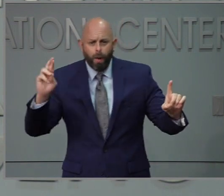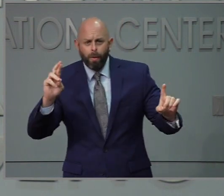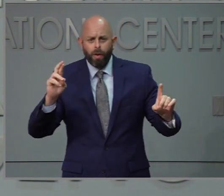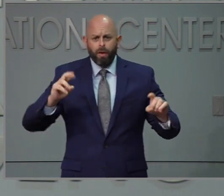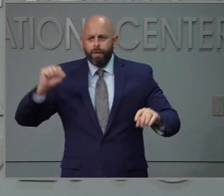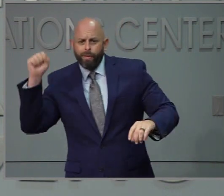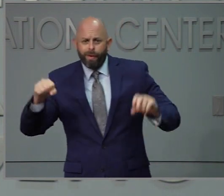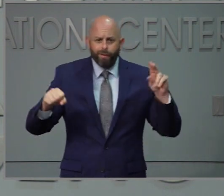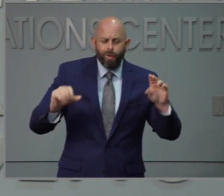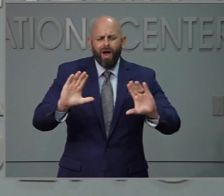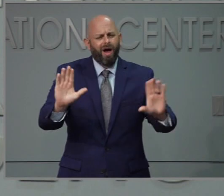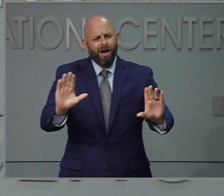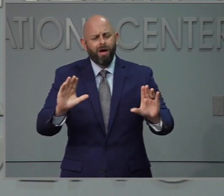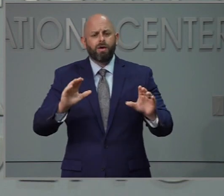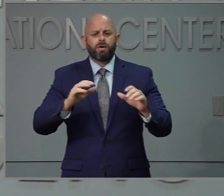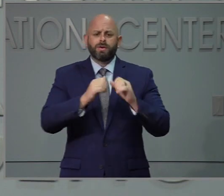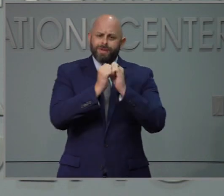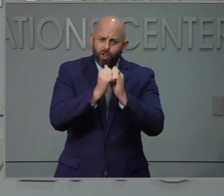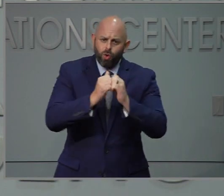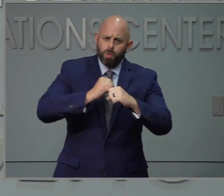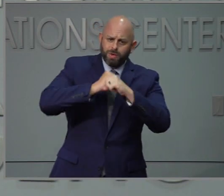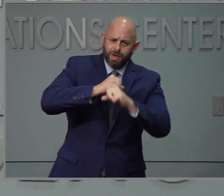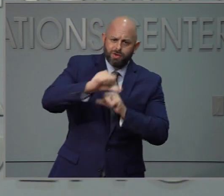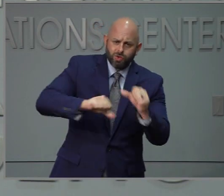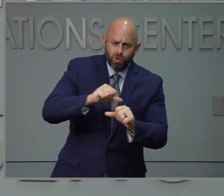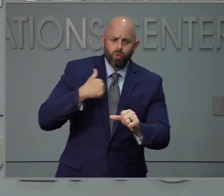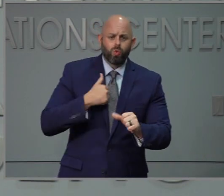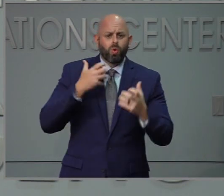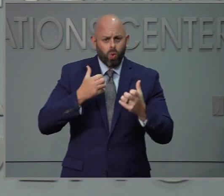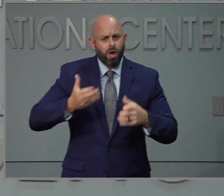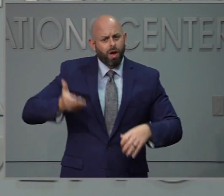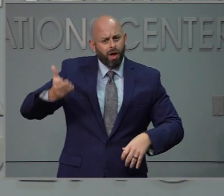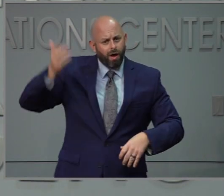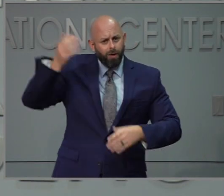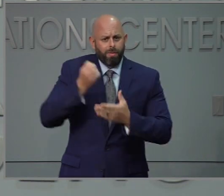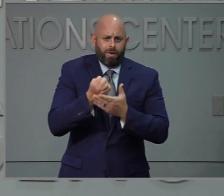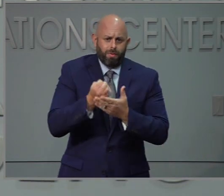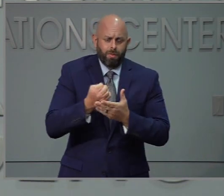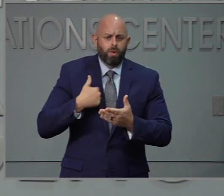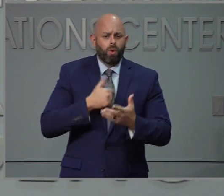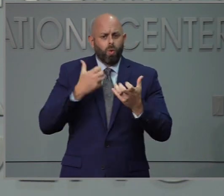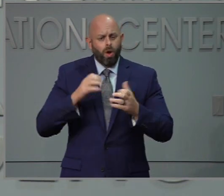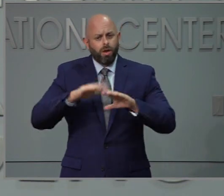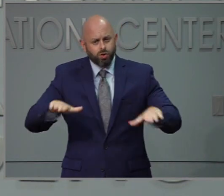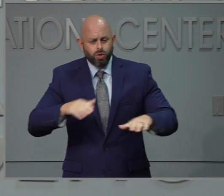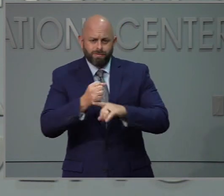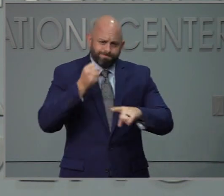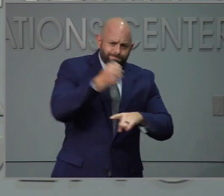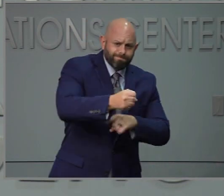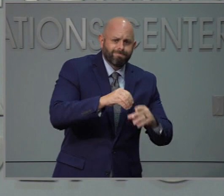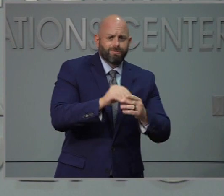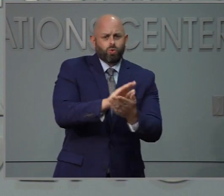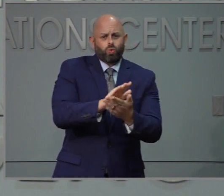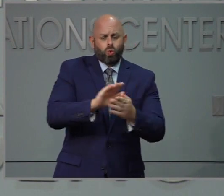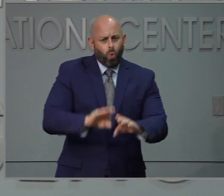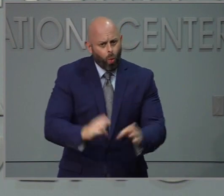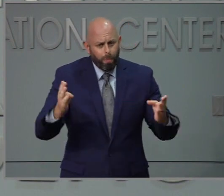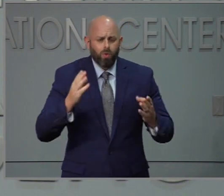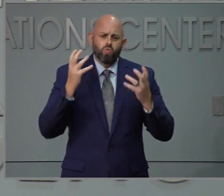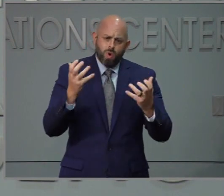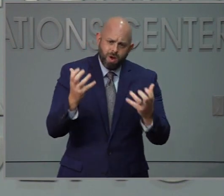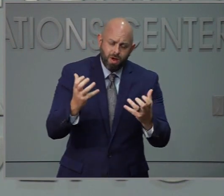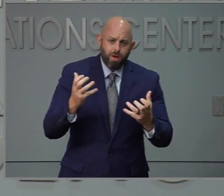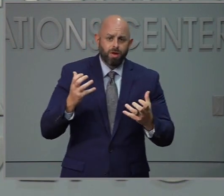queremos que nuestros niños regresen a las a las aulas y no lo hacemos pretendiendo que no existe la pandemia